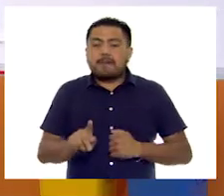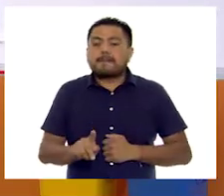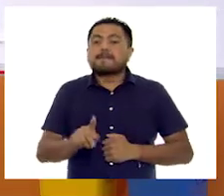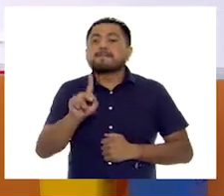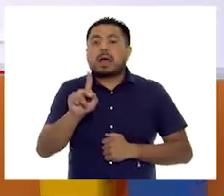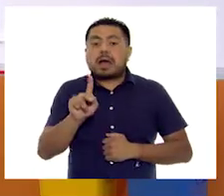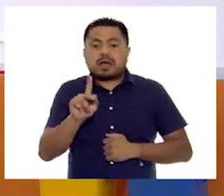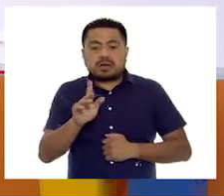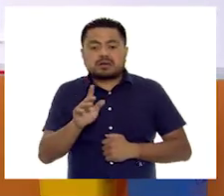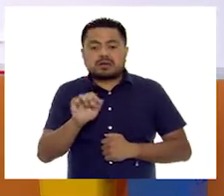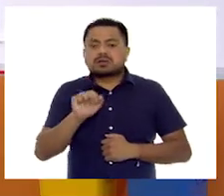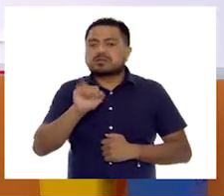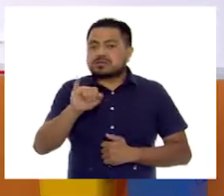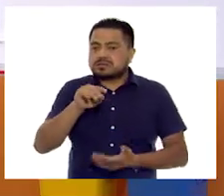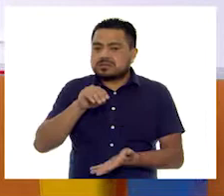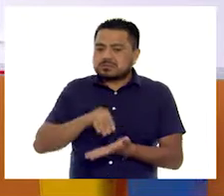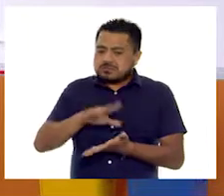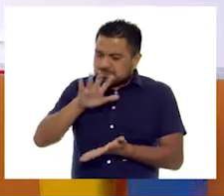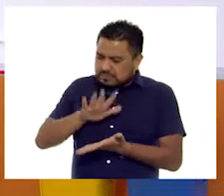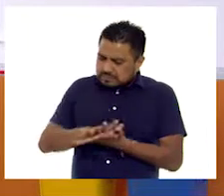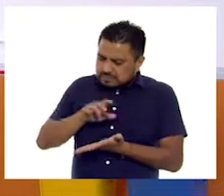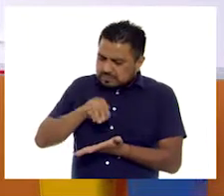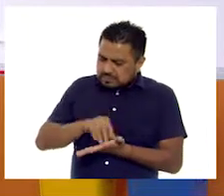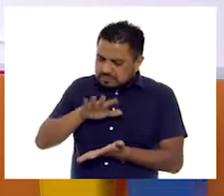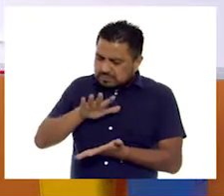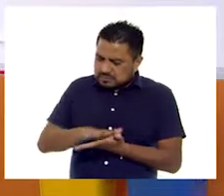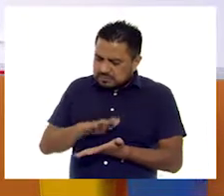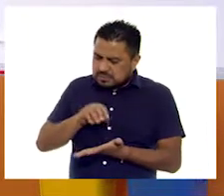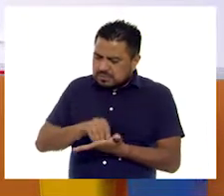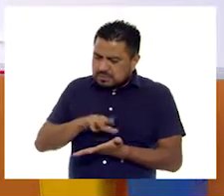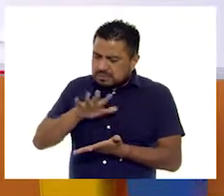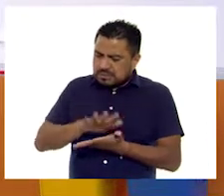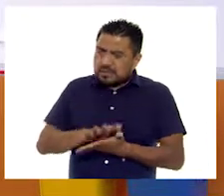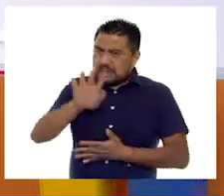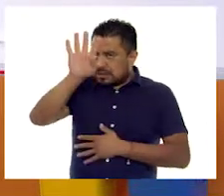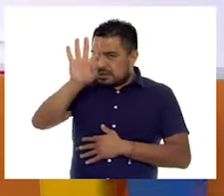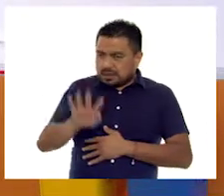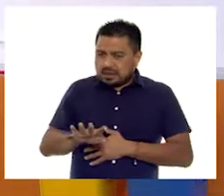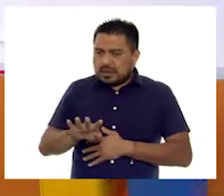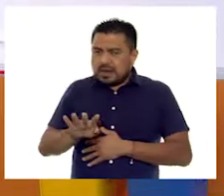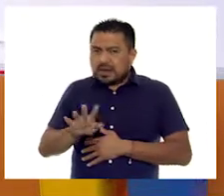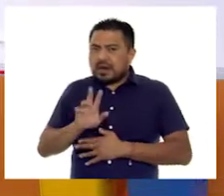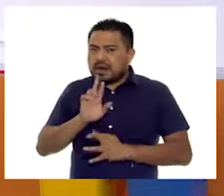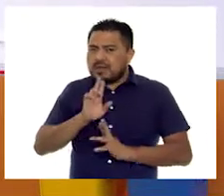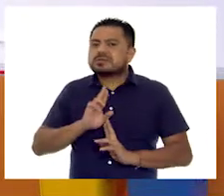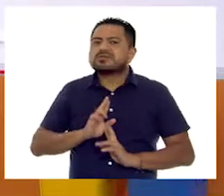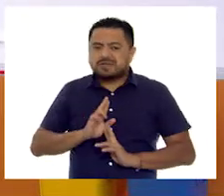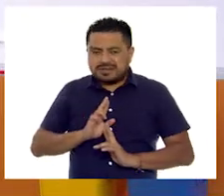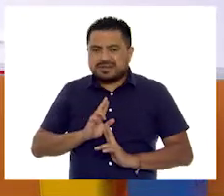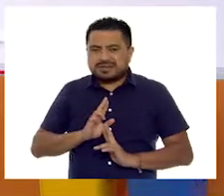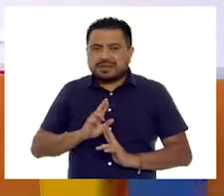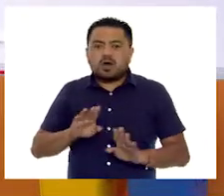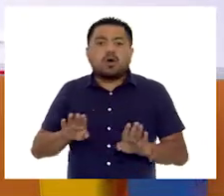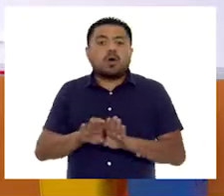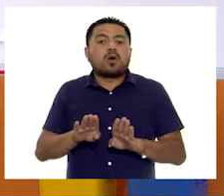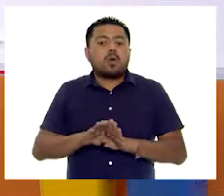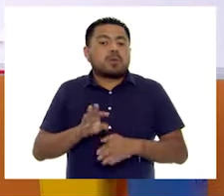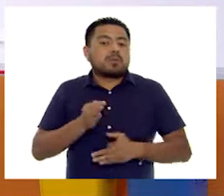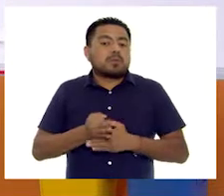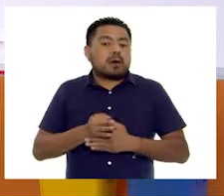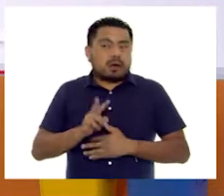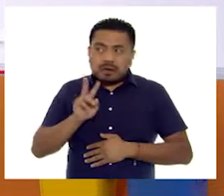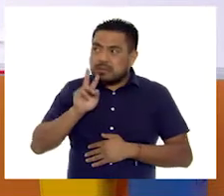Pero sí fue registrando en su tabla las respuestas. ¿Cómo va quedando?